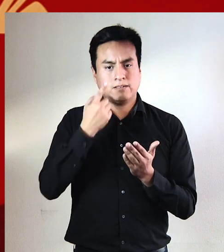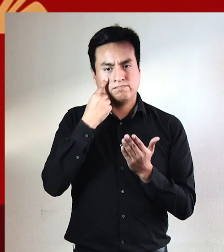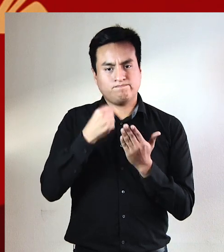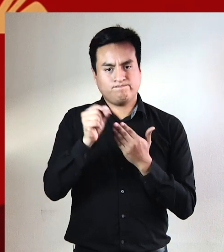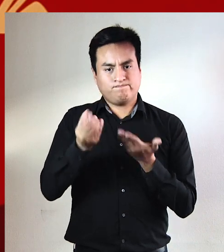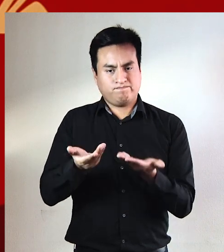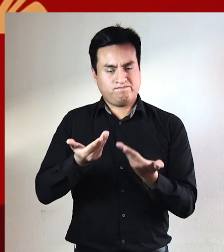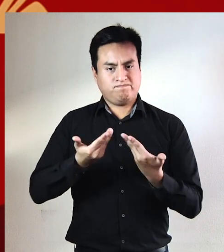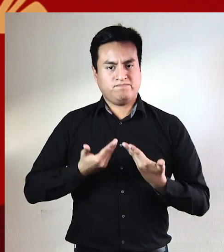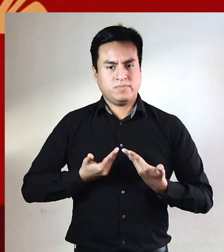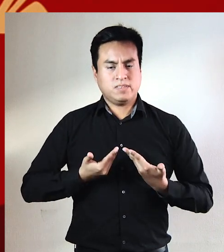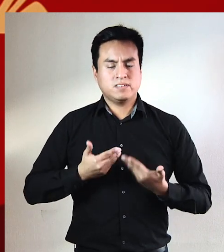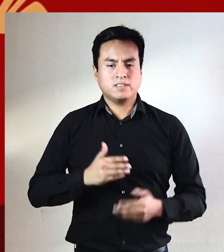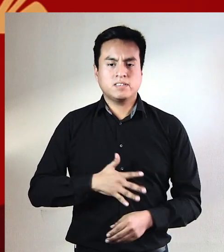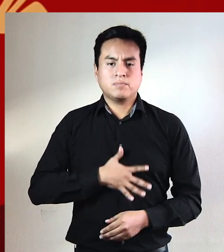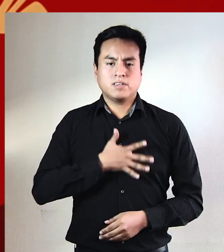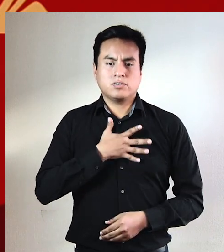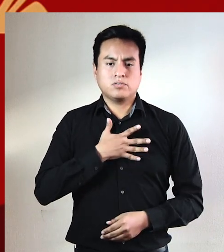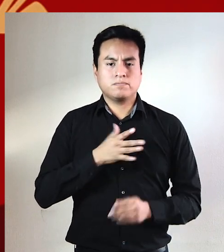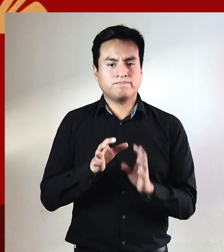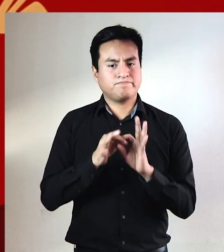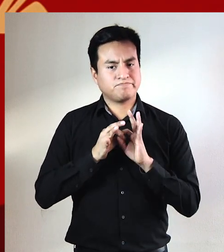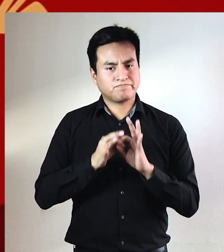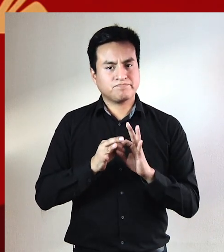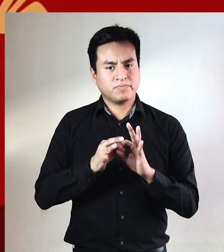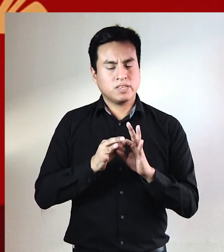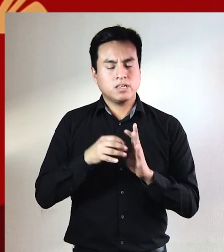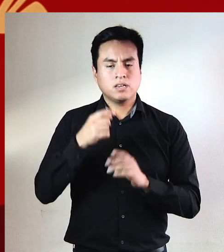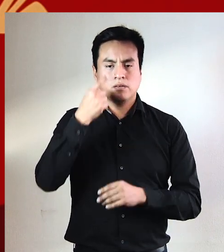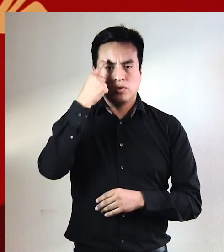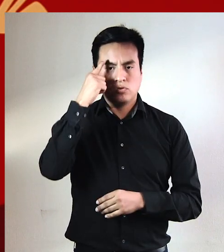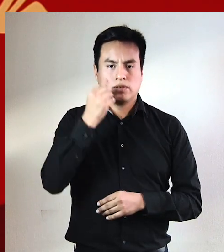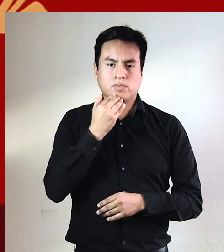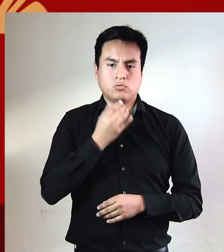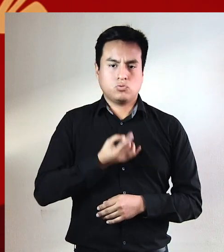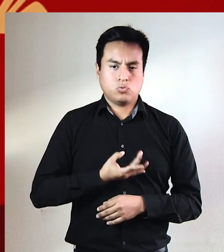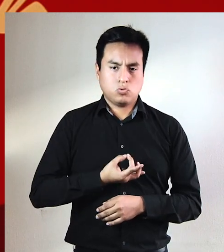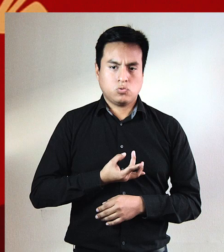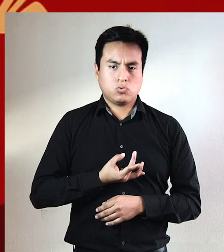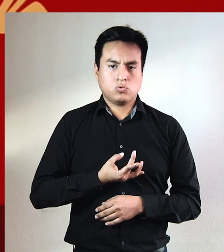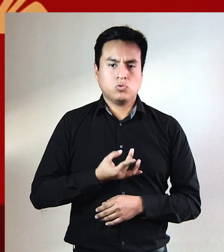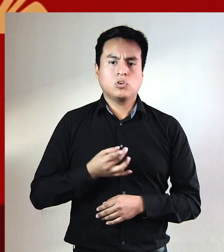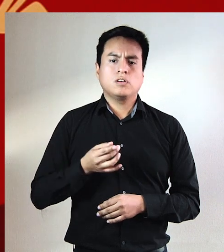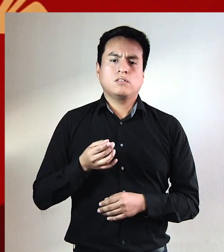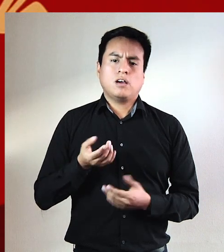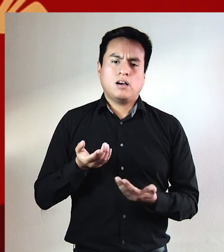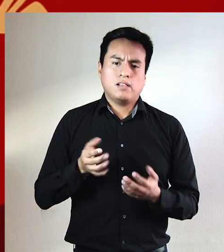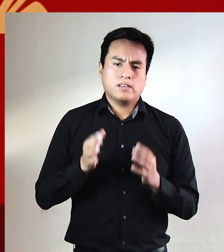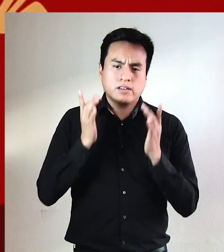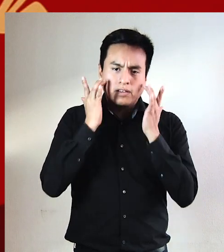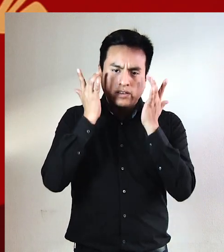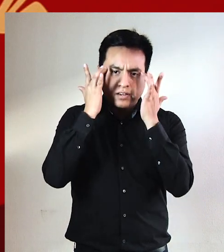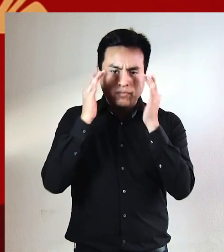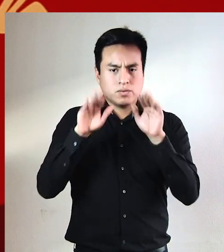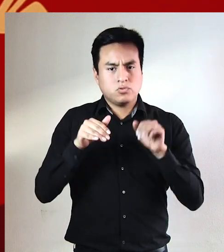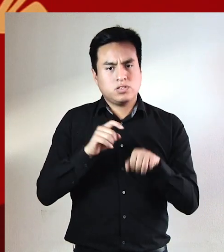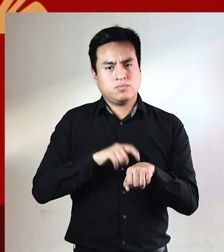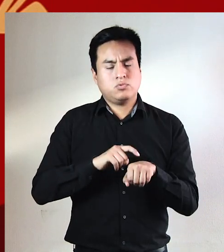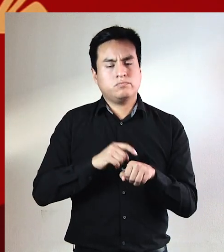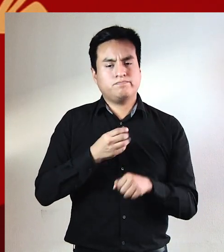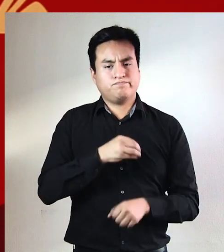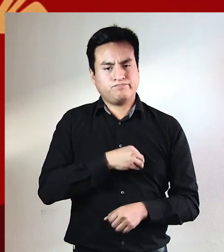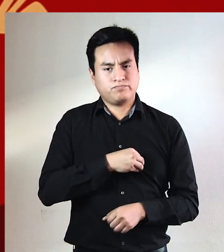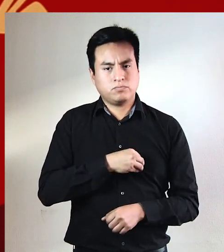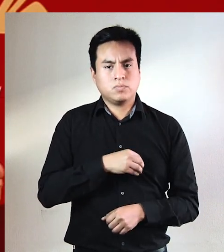esta distinción con un sentimiento de gratitud, pero también de dolor, de alegría y al mismo tiempo de